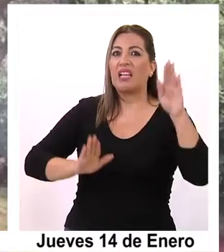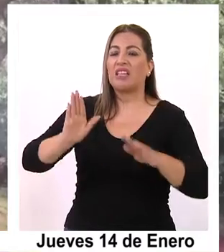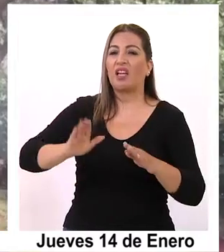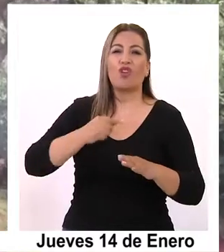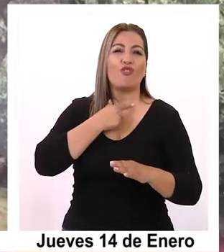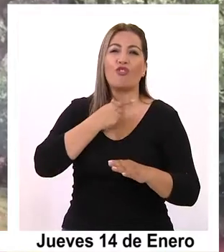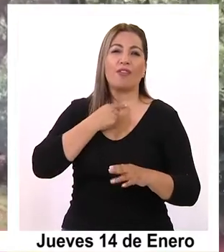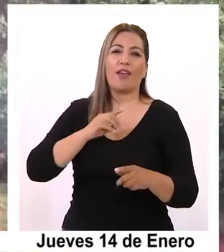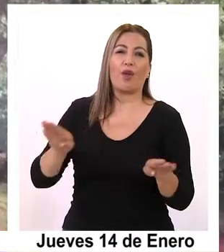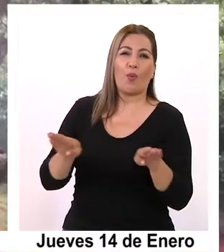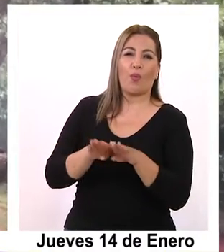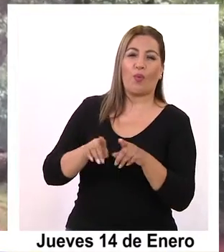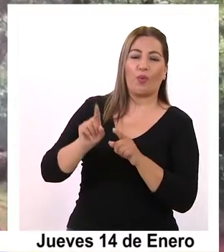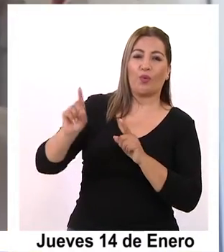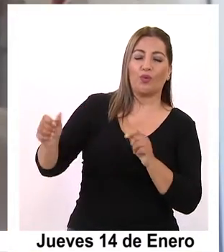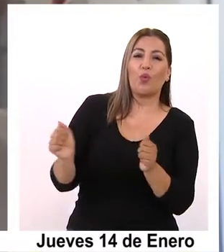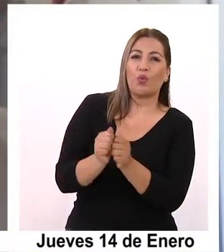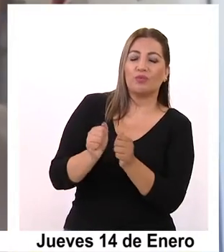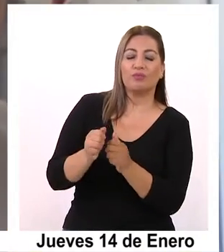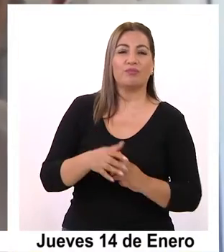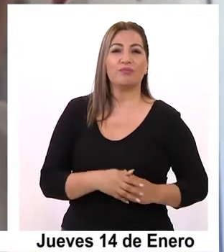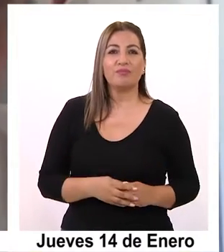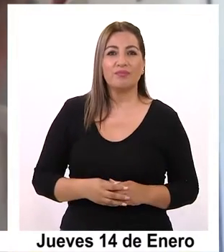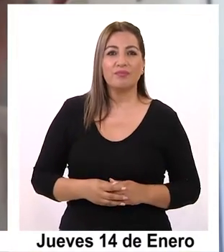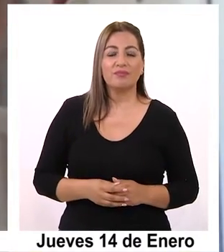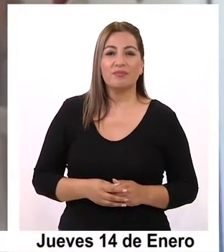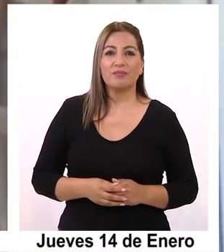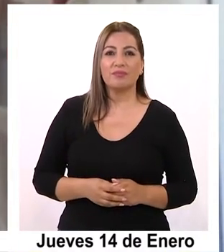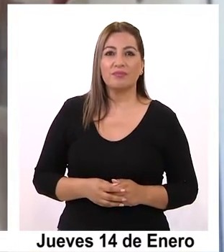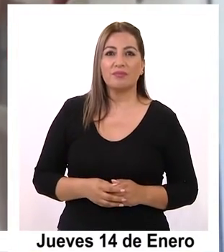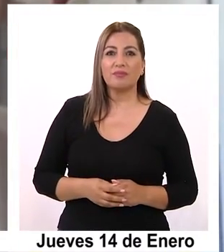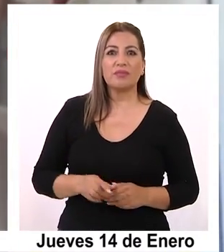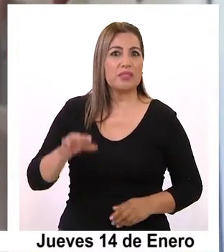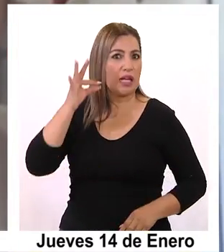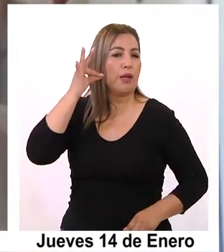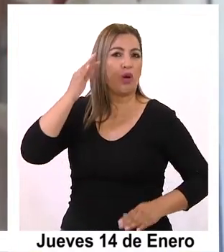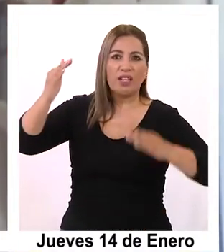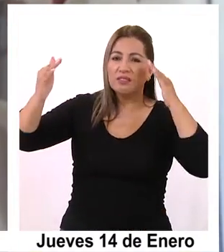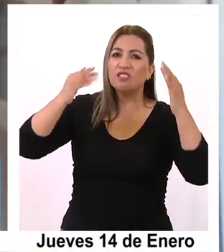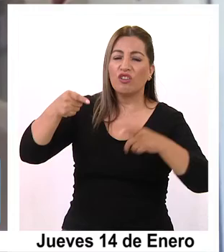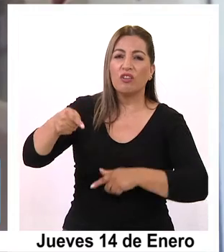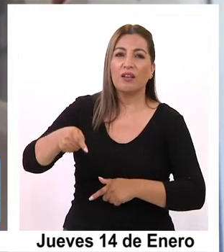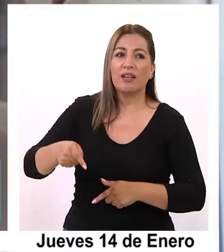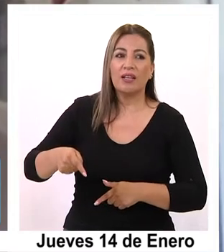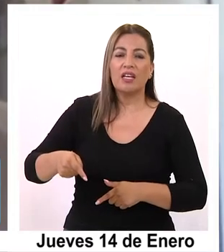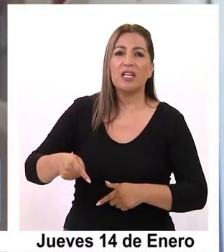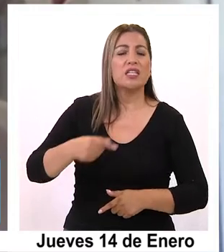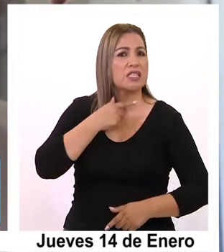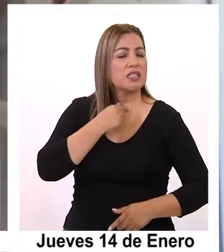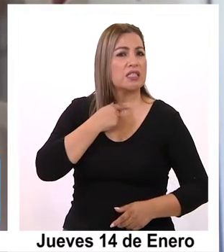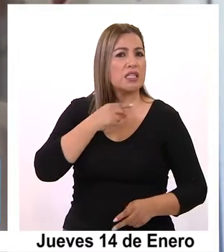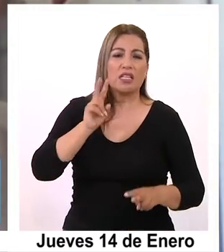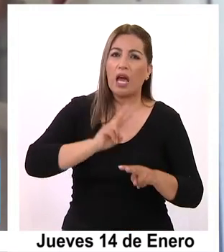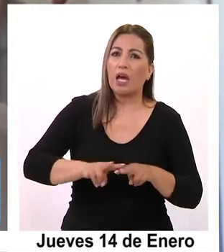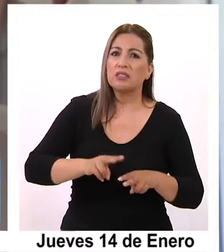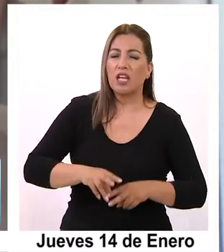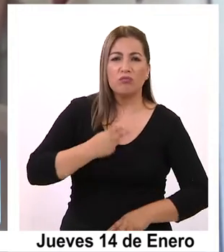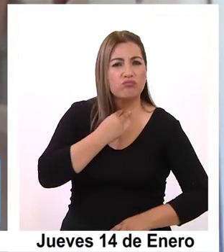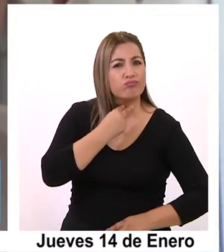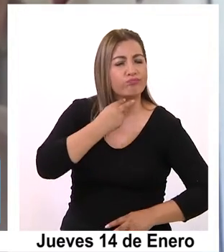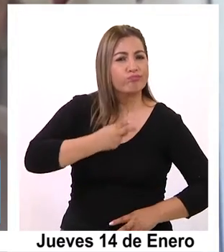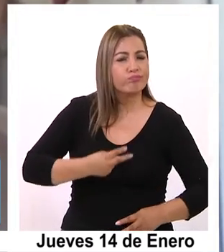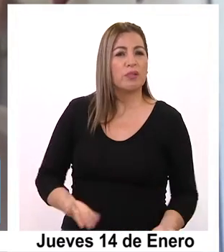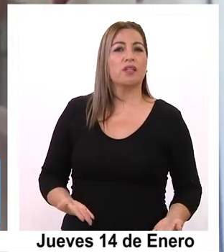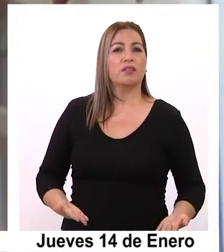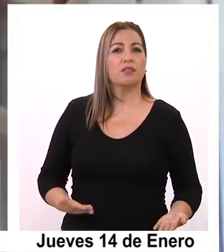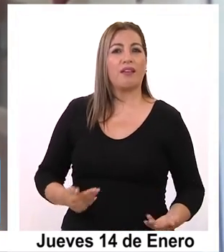el sector. Tiene capacidad para aglutinar el centro y tiene capacidad también para lanzarle mensajes a lo que es